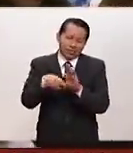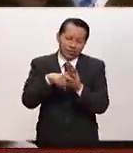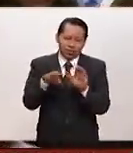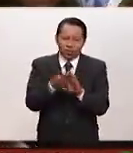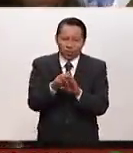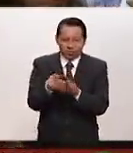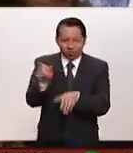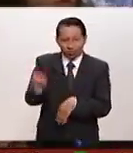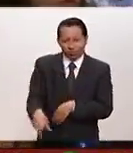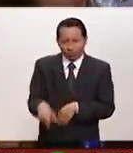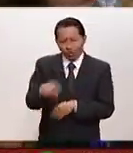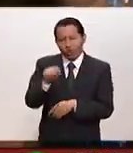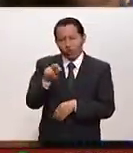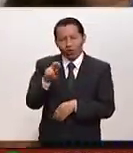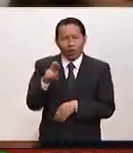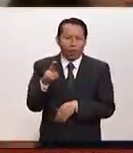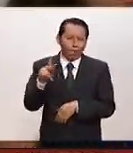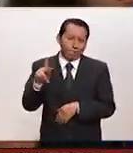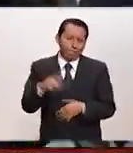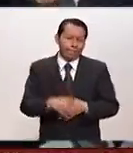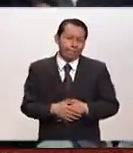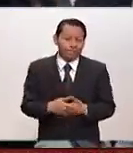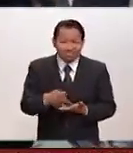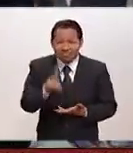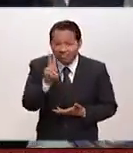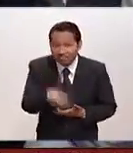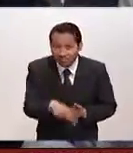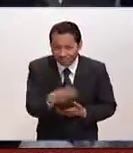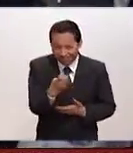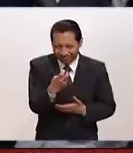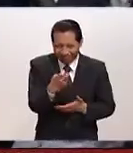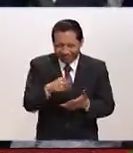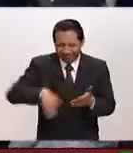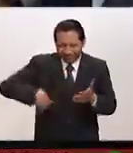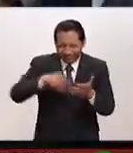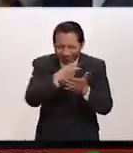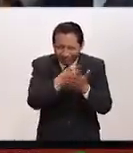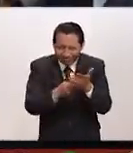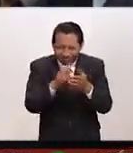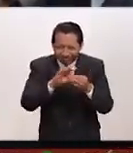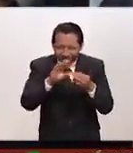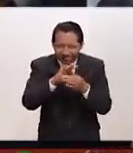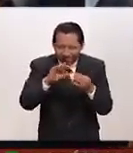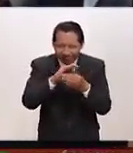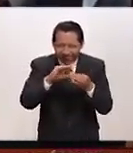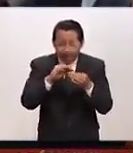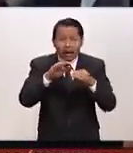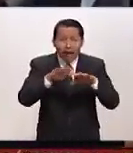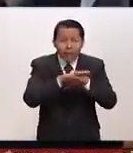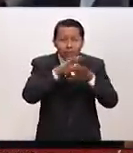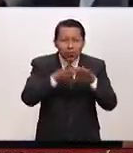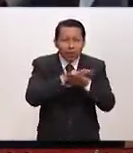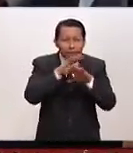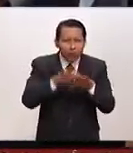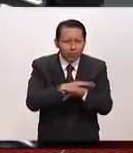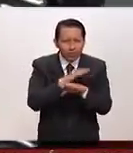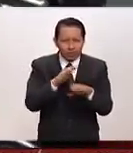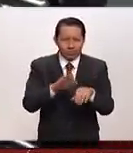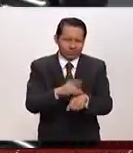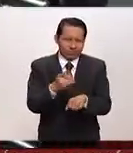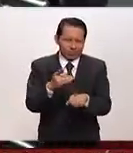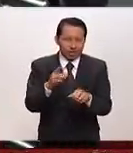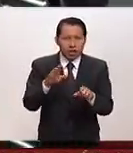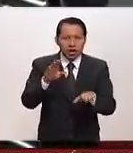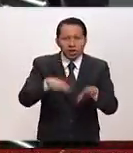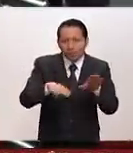Donald Trump. Sí, en efecto, y esos elementos que tú bien mencionas están cambiando o están tornándose hacia